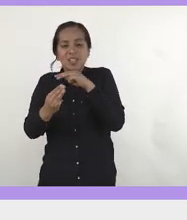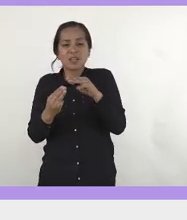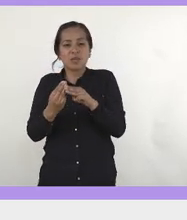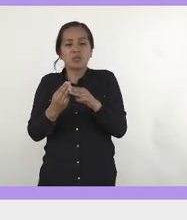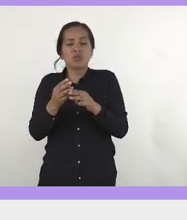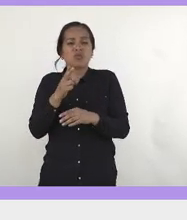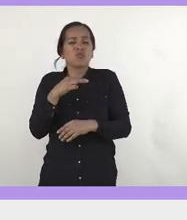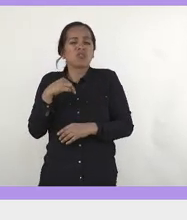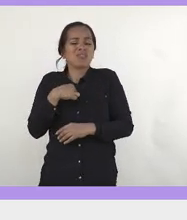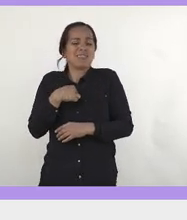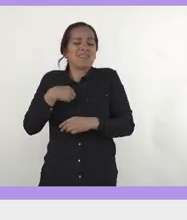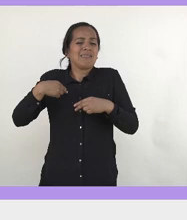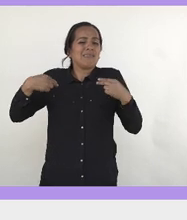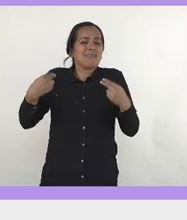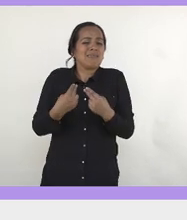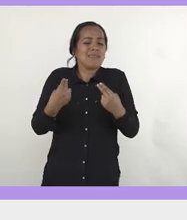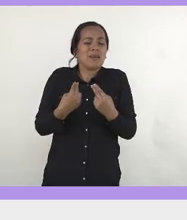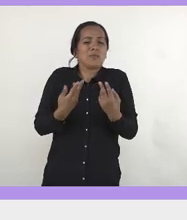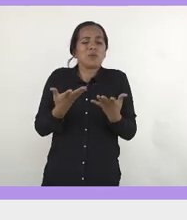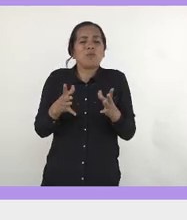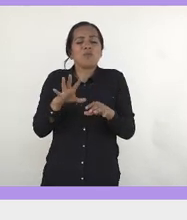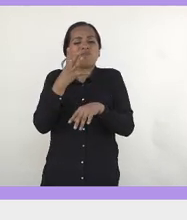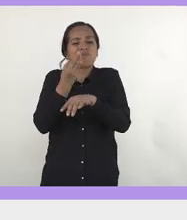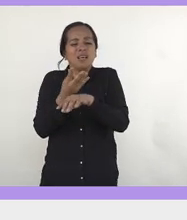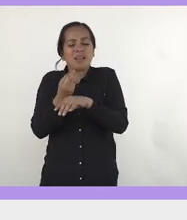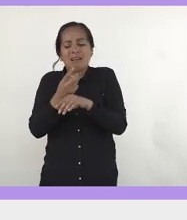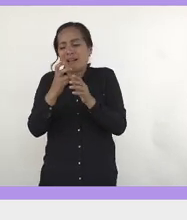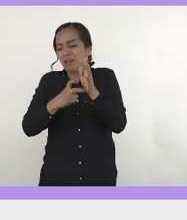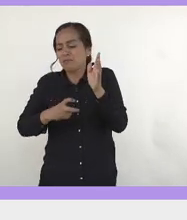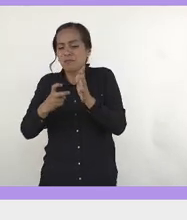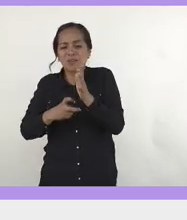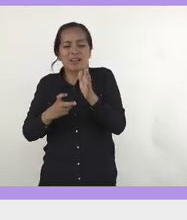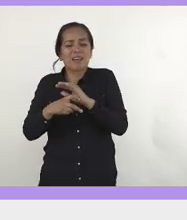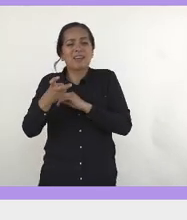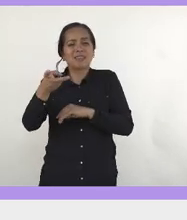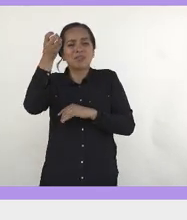sanar, sanar estas narrativas que nos enseñaron,